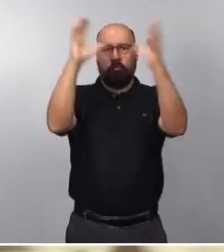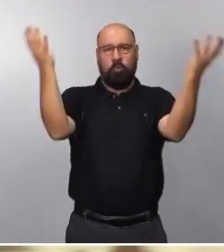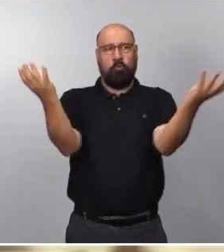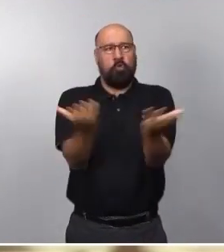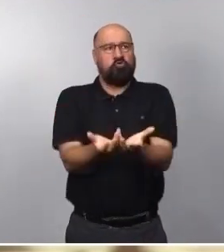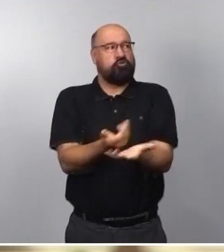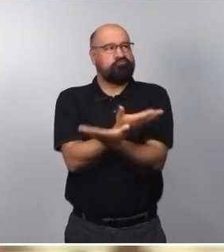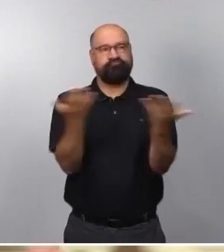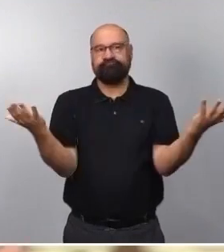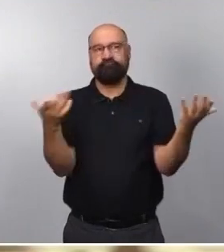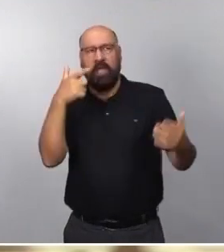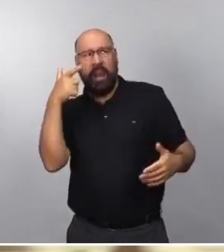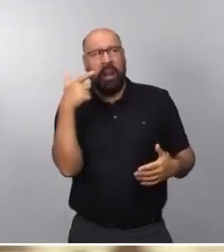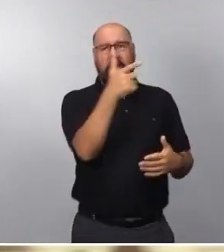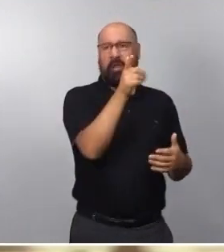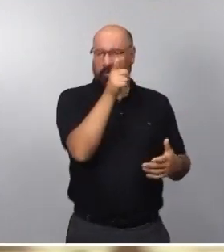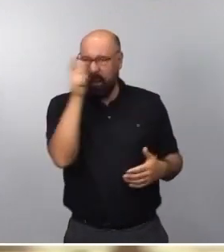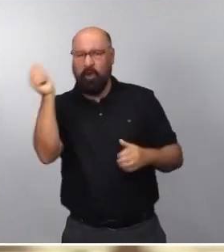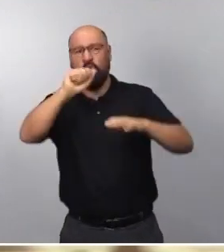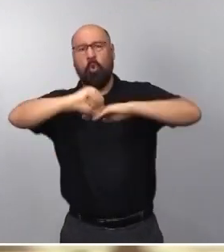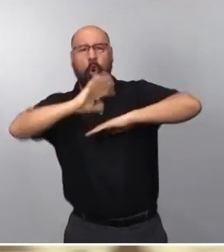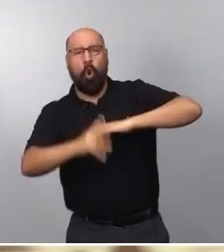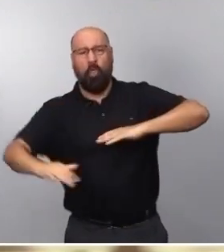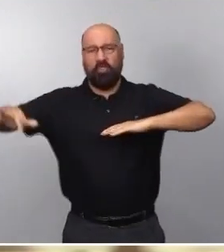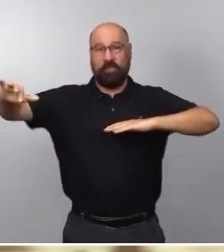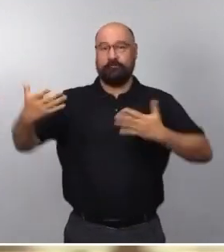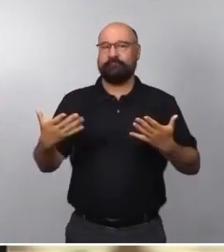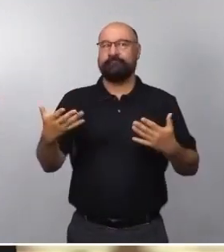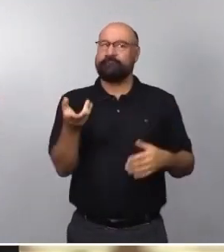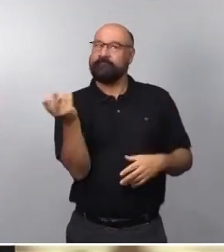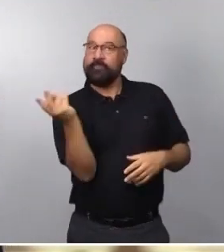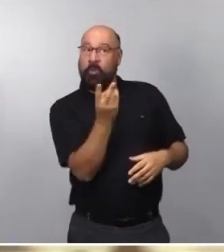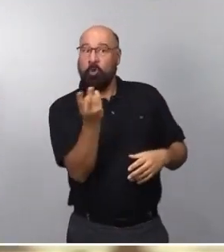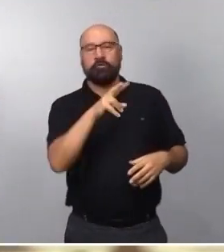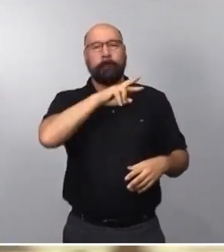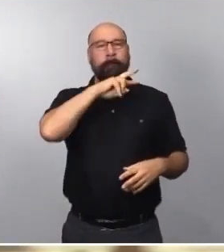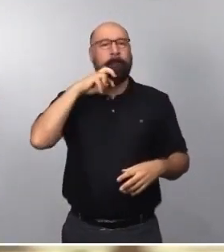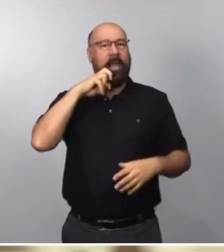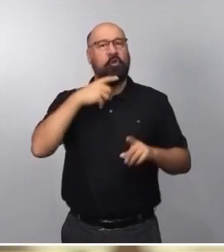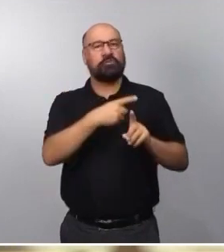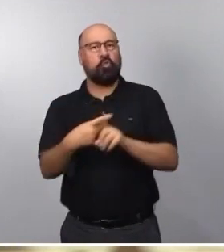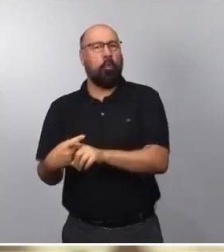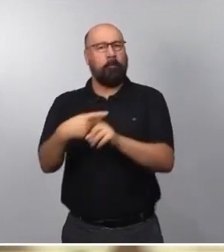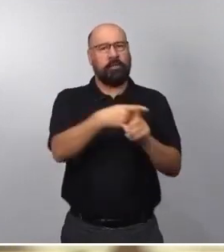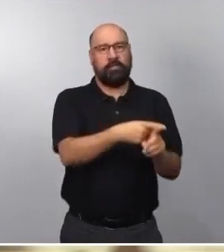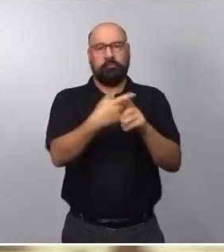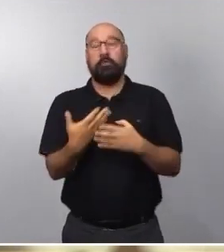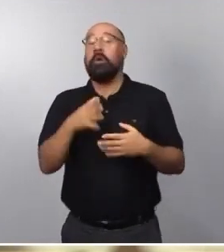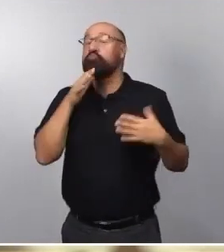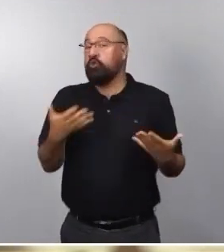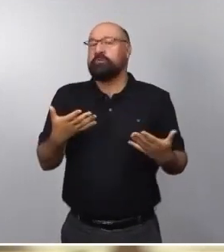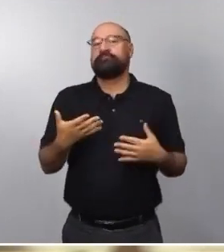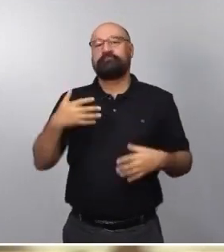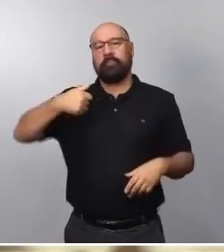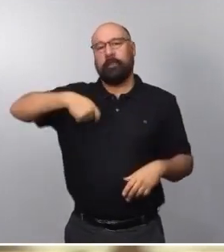si bien podemos estar alejados por todo un océano, pero tenemos valores compartidos es tremendamente importante y en eso el liderazgo del presidente de España ha